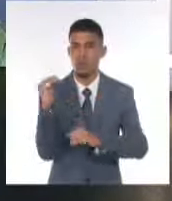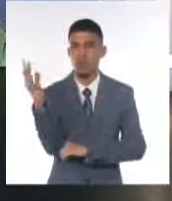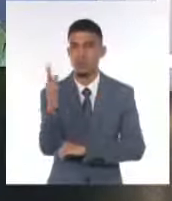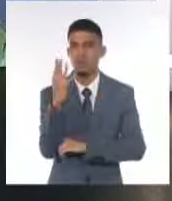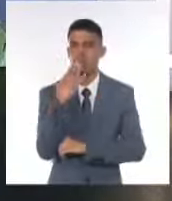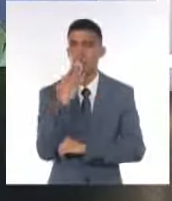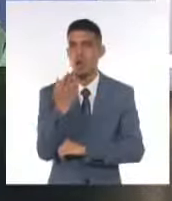tengan un feliz día y hasta mañana.